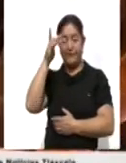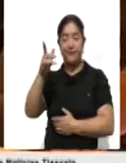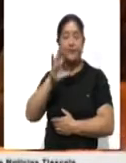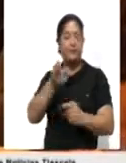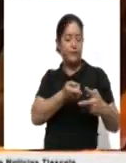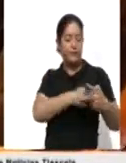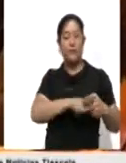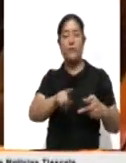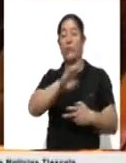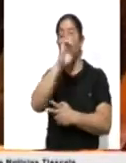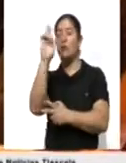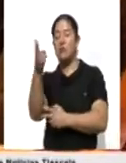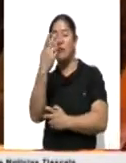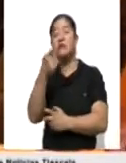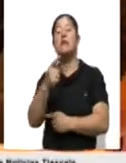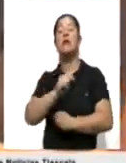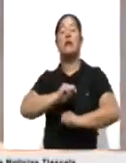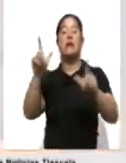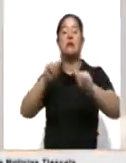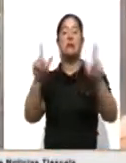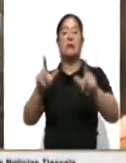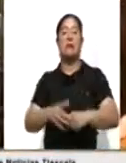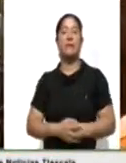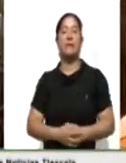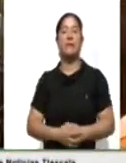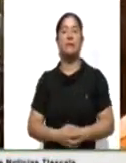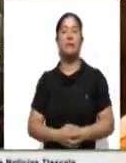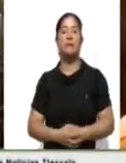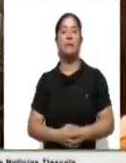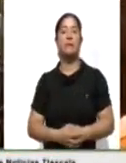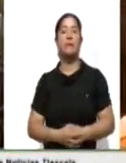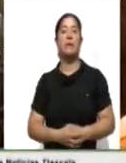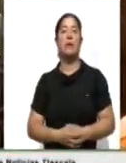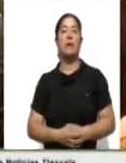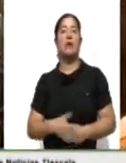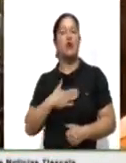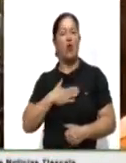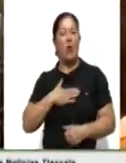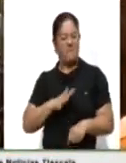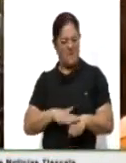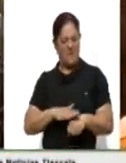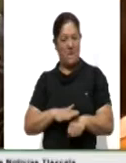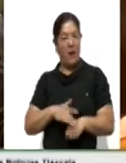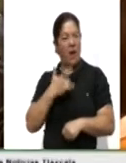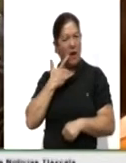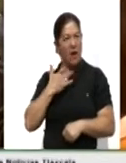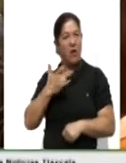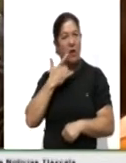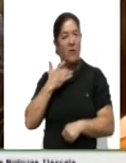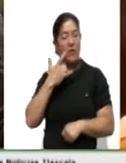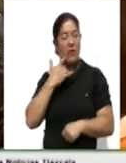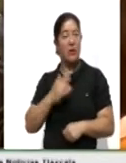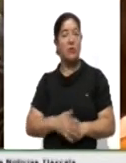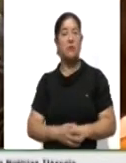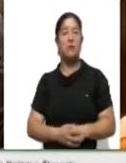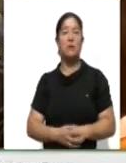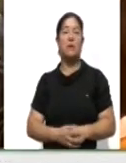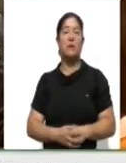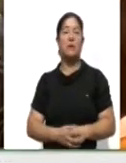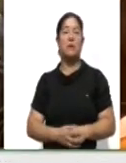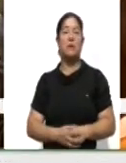creación de la Universidad Autónoma de Tlaxcala. El mayor esfuerzo que desarrolló el licenciado